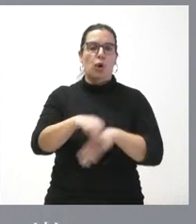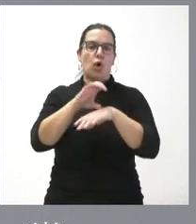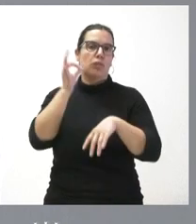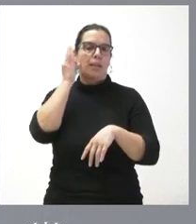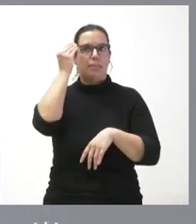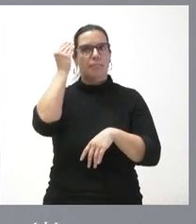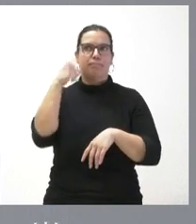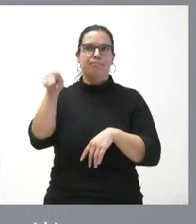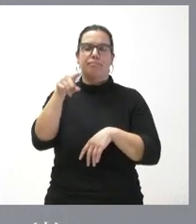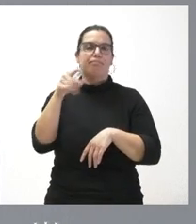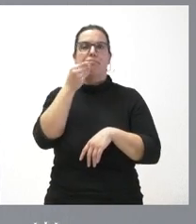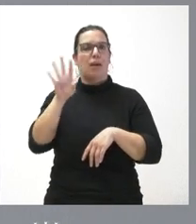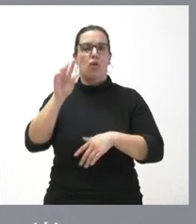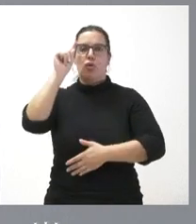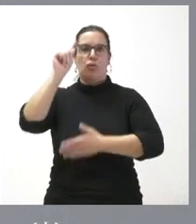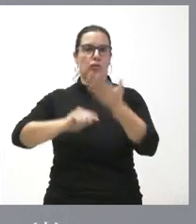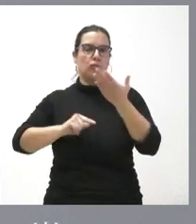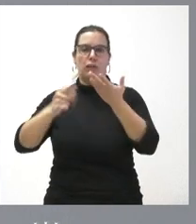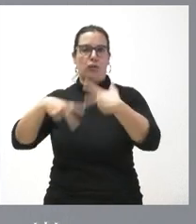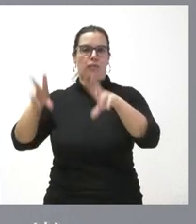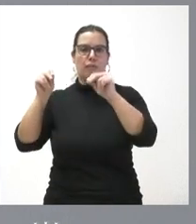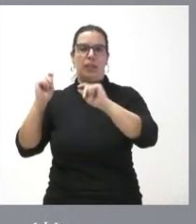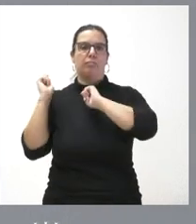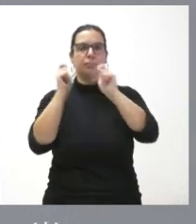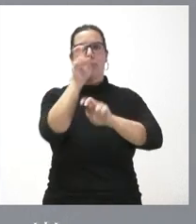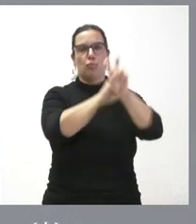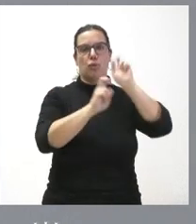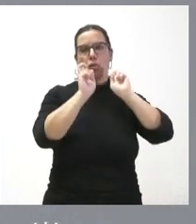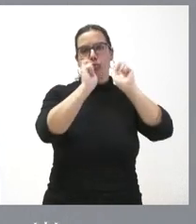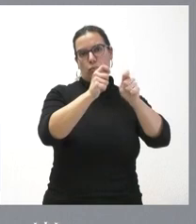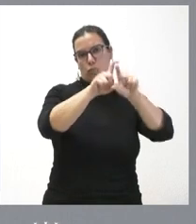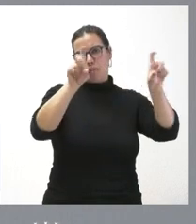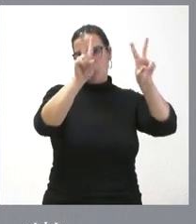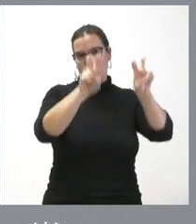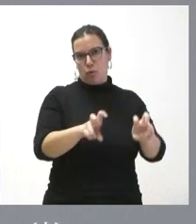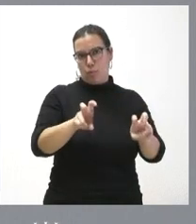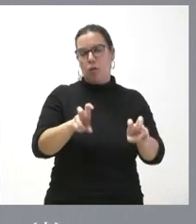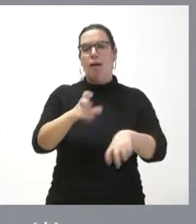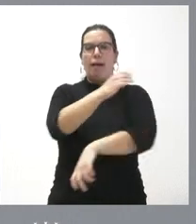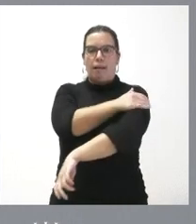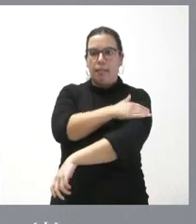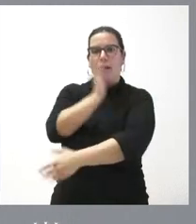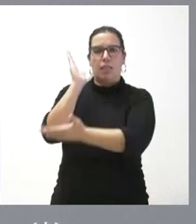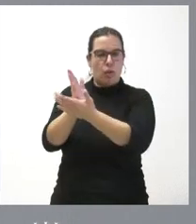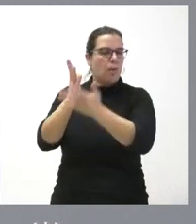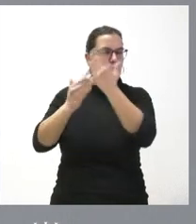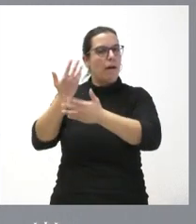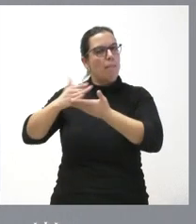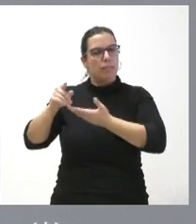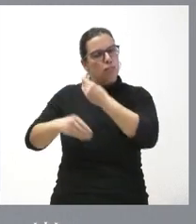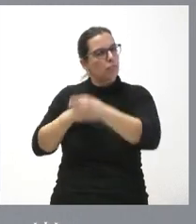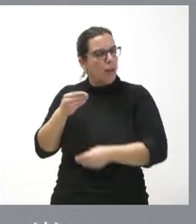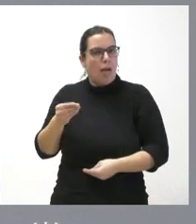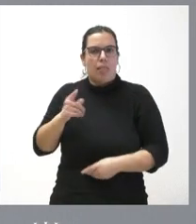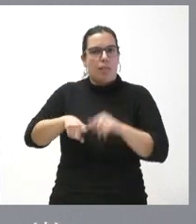concluido el contrato y proceder a la adjudicación de uno nuevo insisto sin perjuicio de la incautación de garantías y las sanciones administrativas que podrían corresponder al contratista